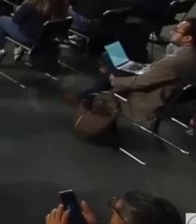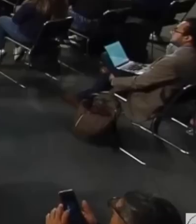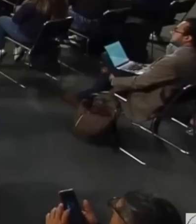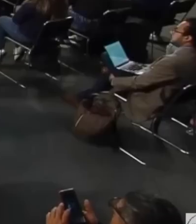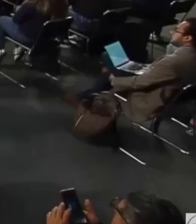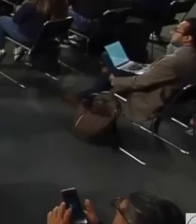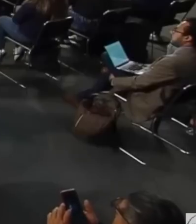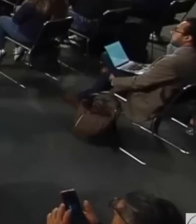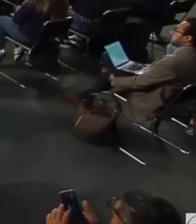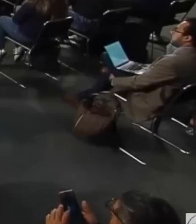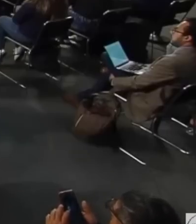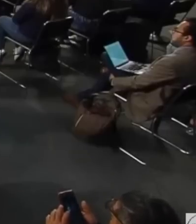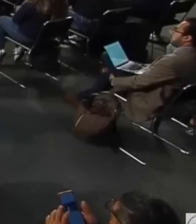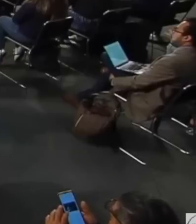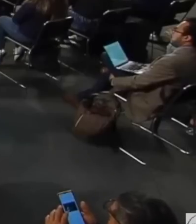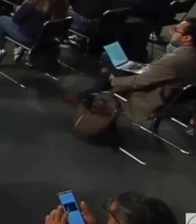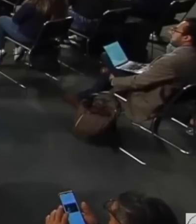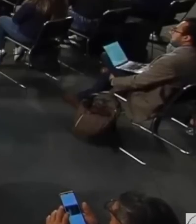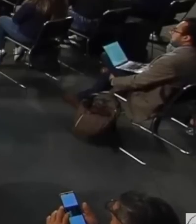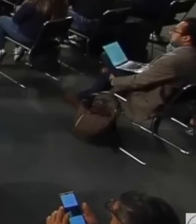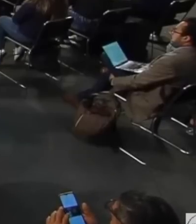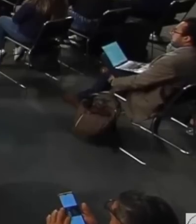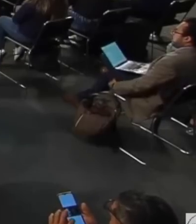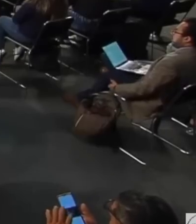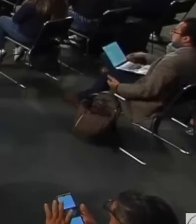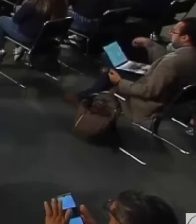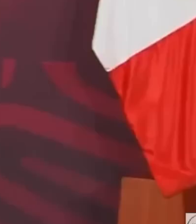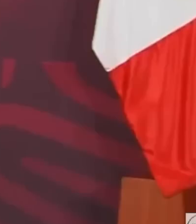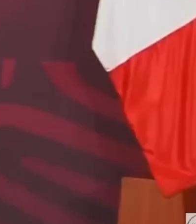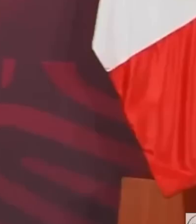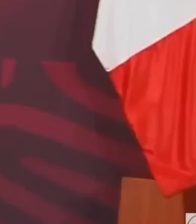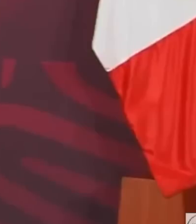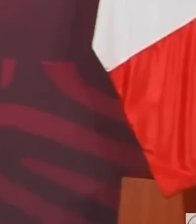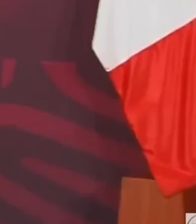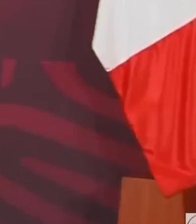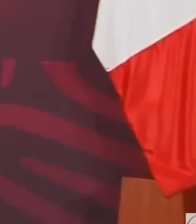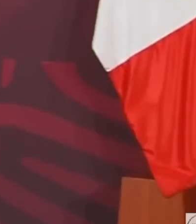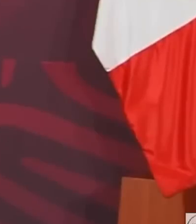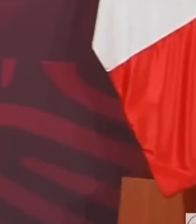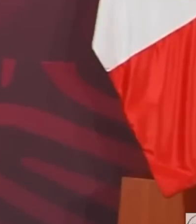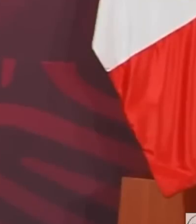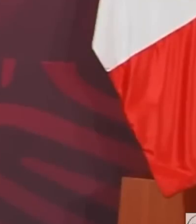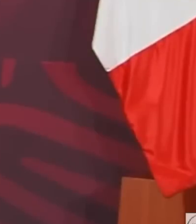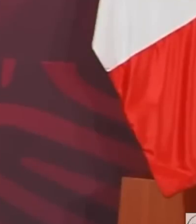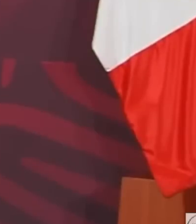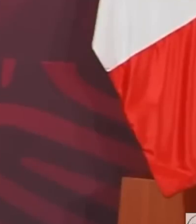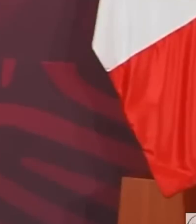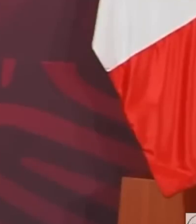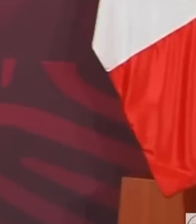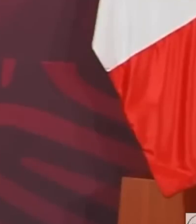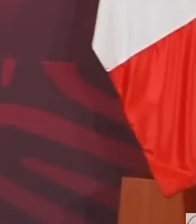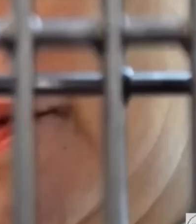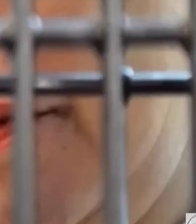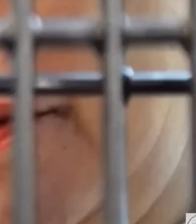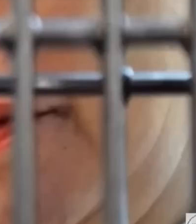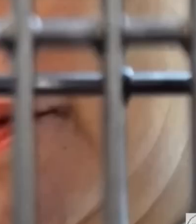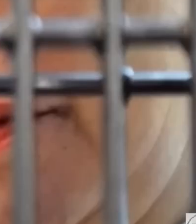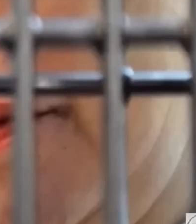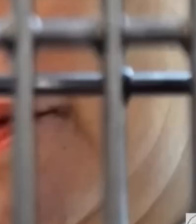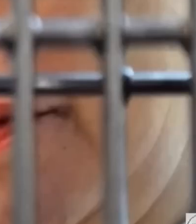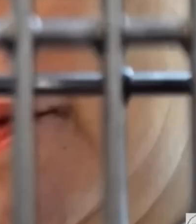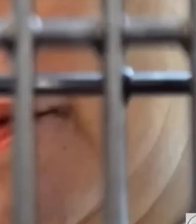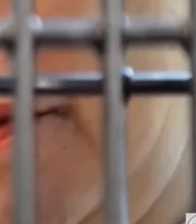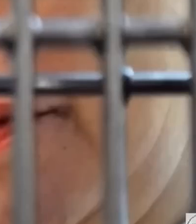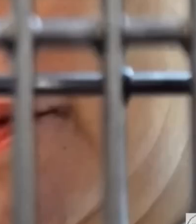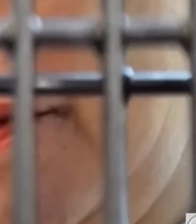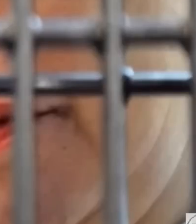treinta y cuatro punto uno, pan. Ajá. Veintidós noventa seis, tri. Ajá. Treinta y tres sesenta y